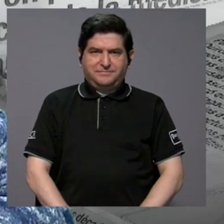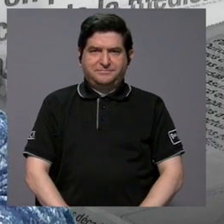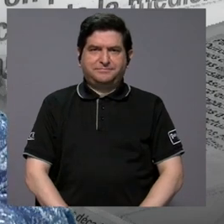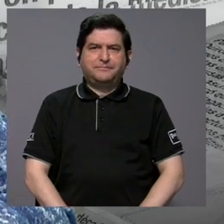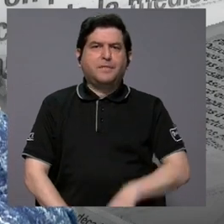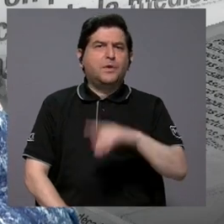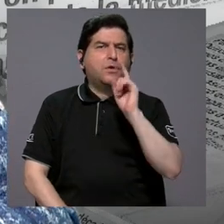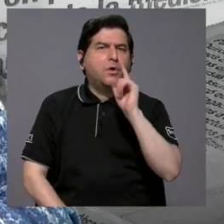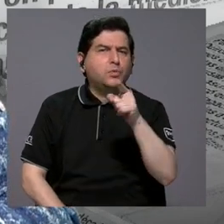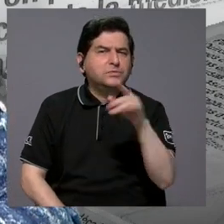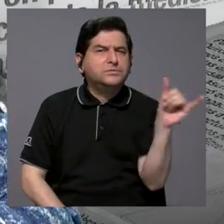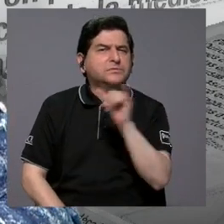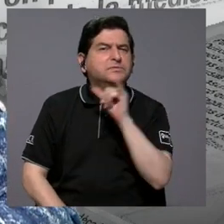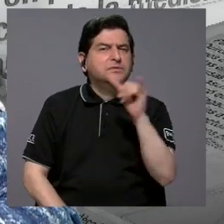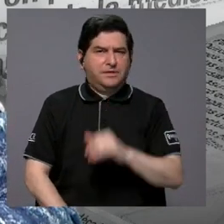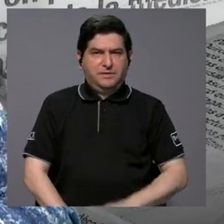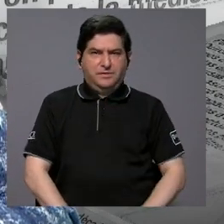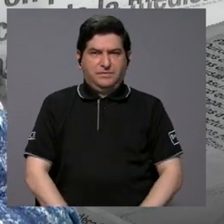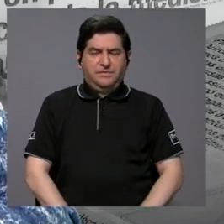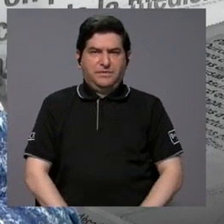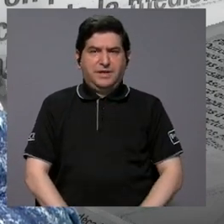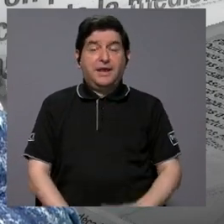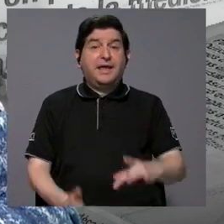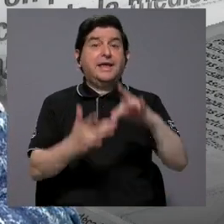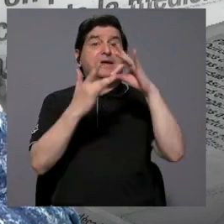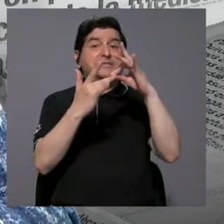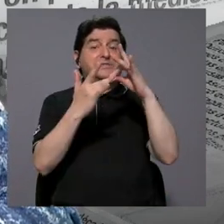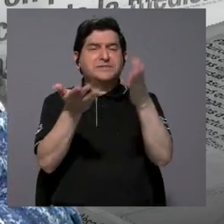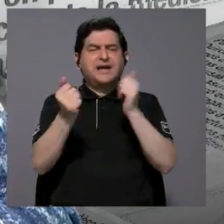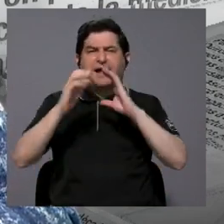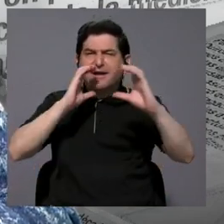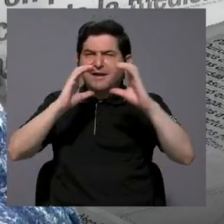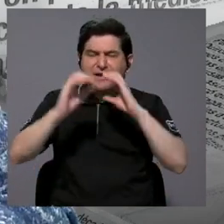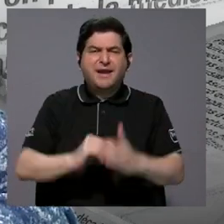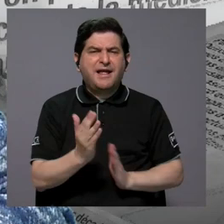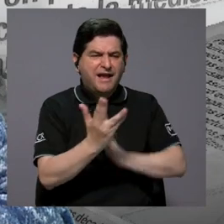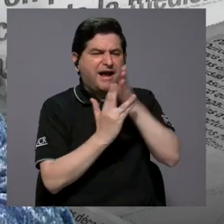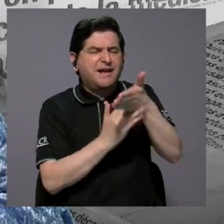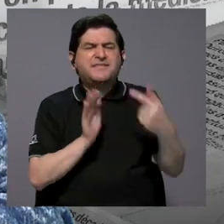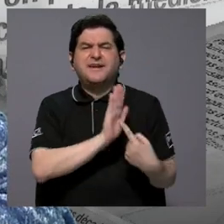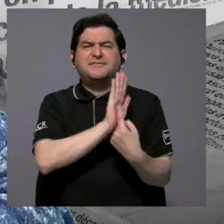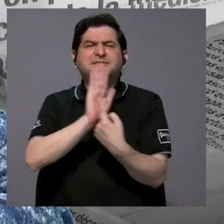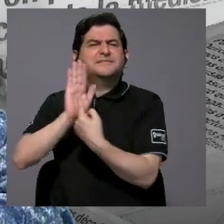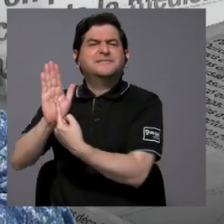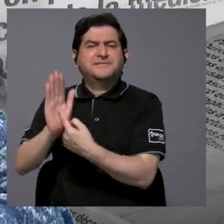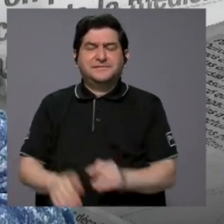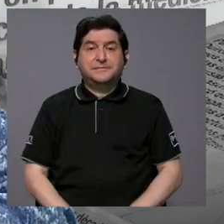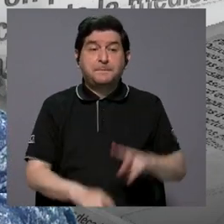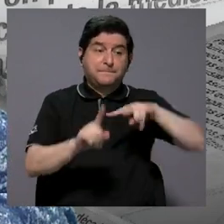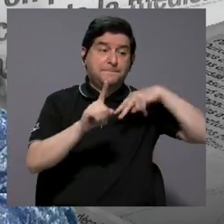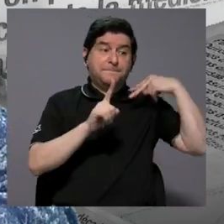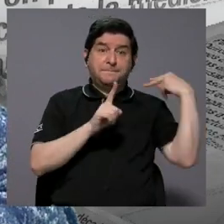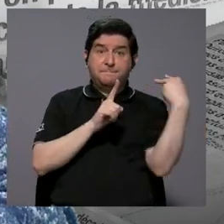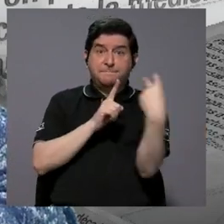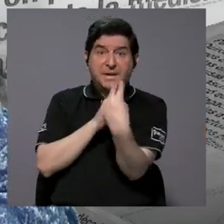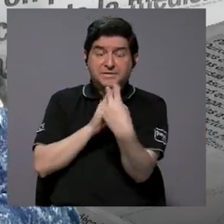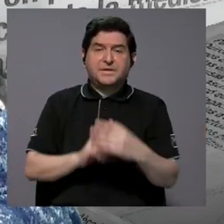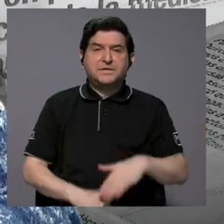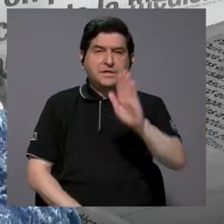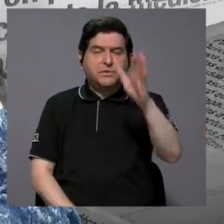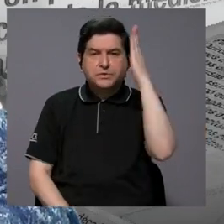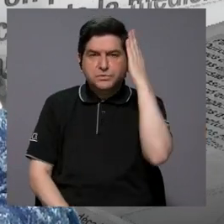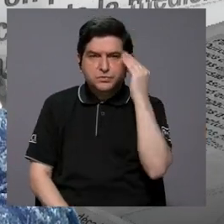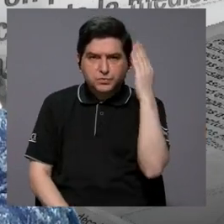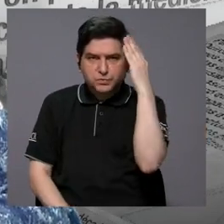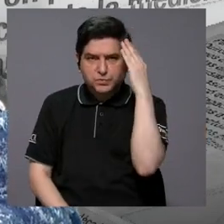ustedes también, usted en particular, quiere transmitir con esta exposición desde el punto de vista de su